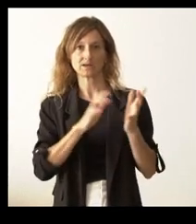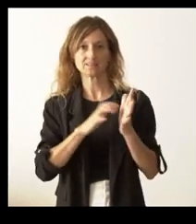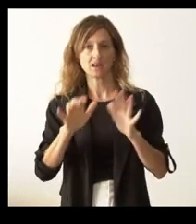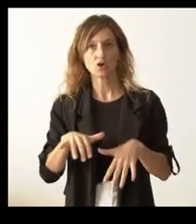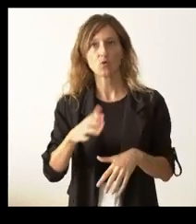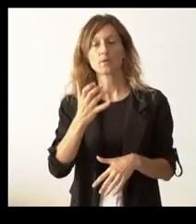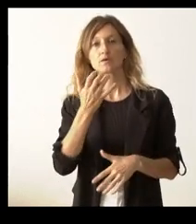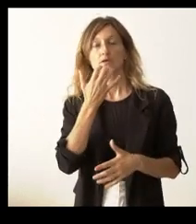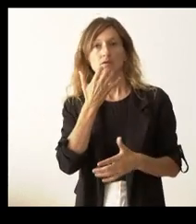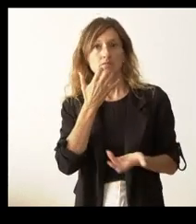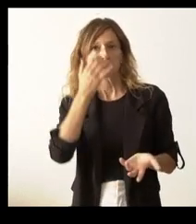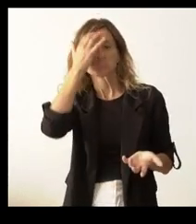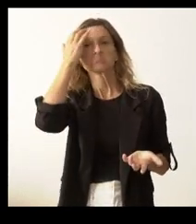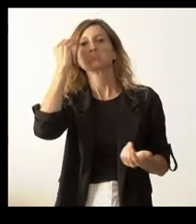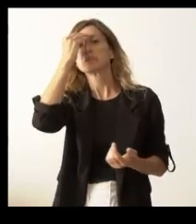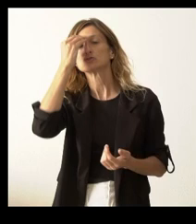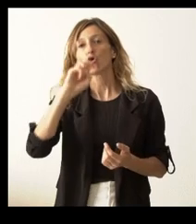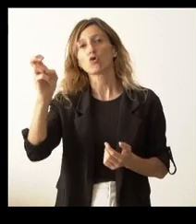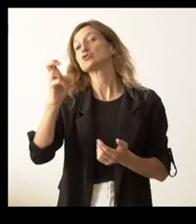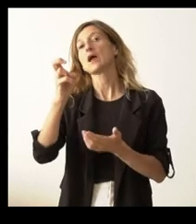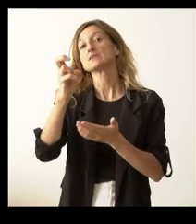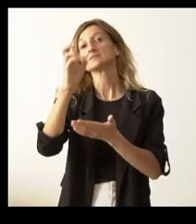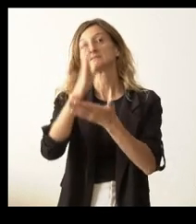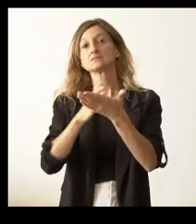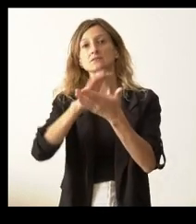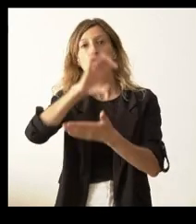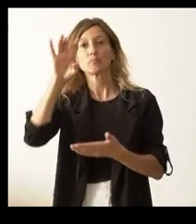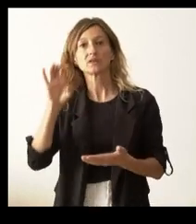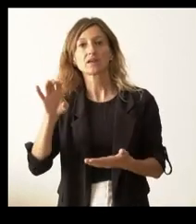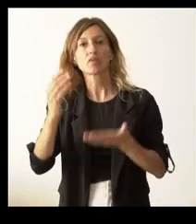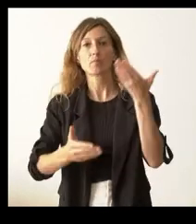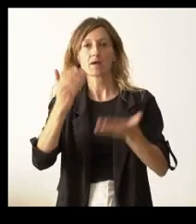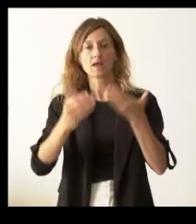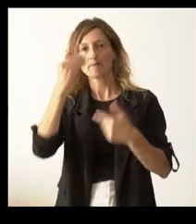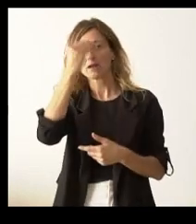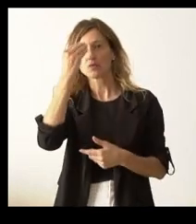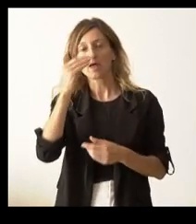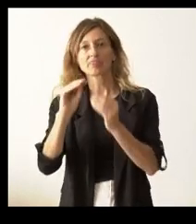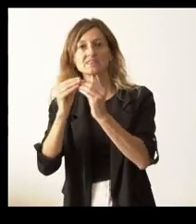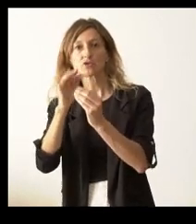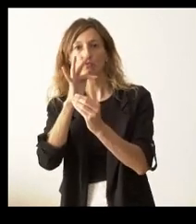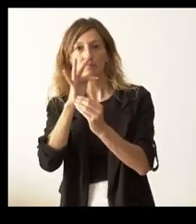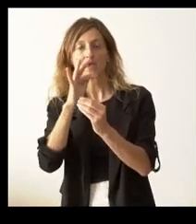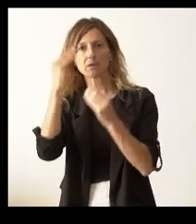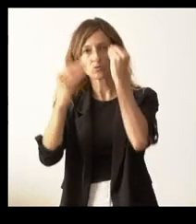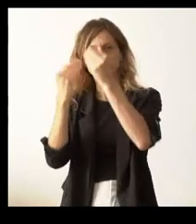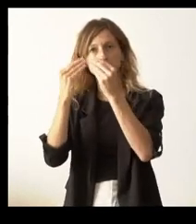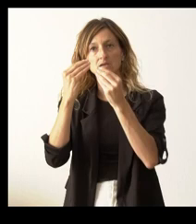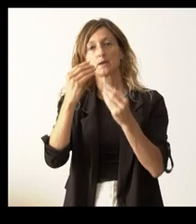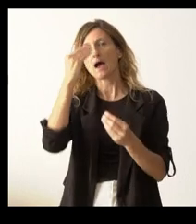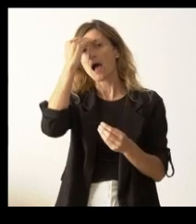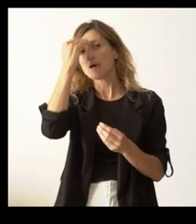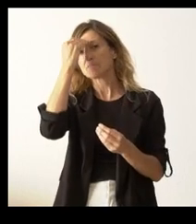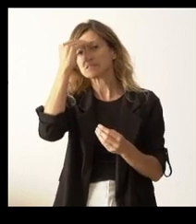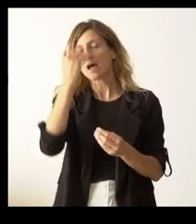León, como creo que en alguna comunidad autónoma han llegado a valorar, no sé si a desarrollar todavía, pero sí al menos a valorar, si va a haber o plantean que